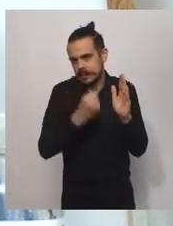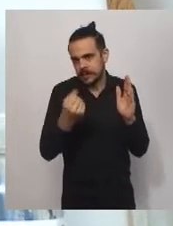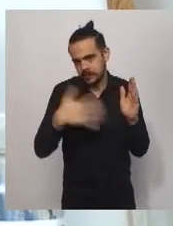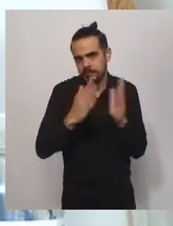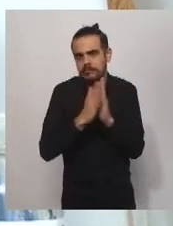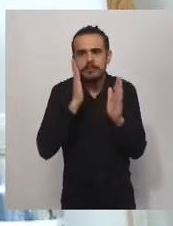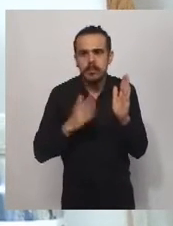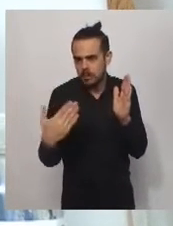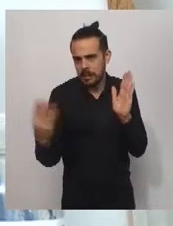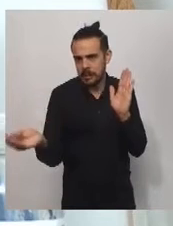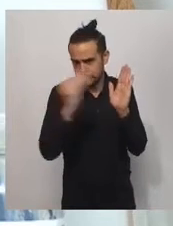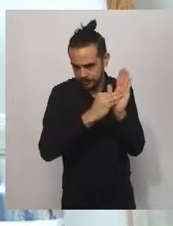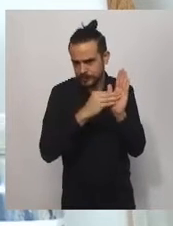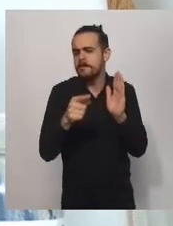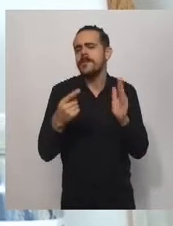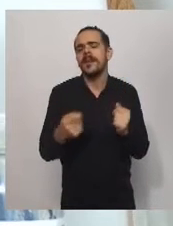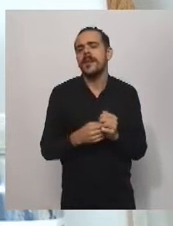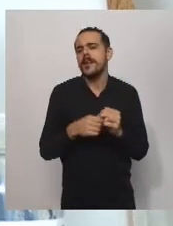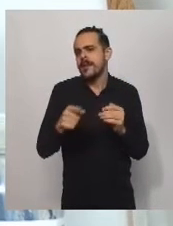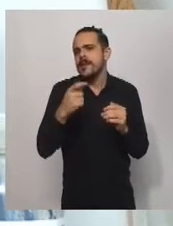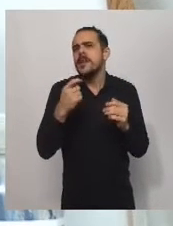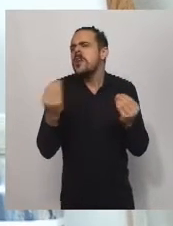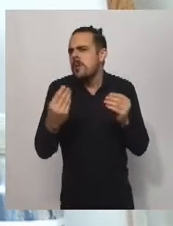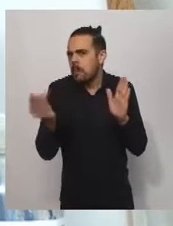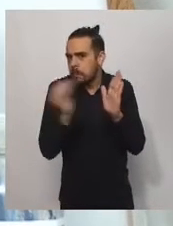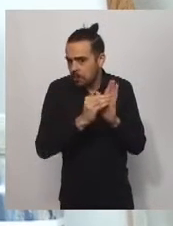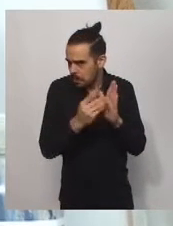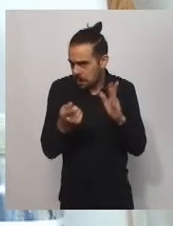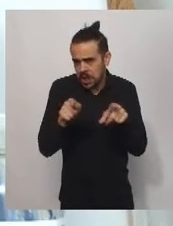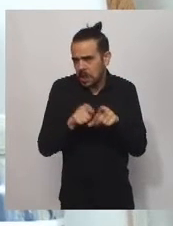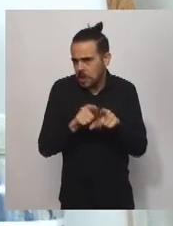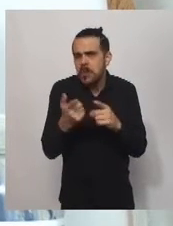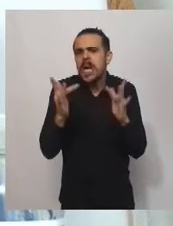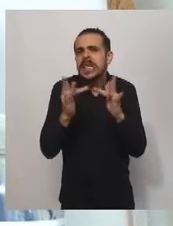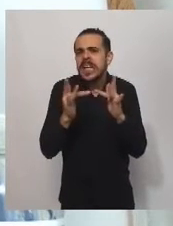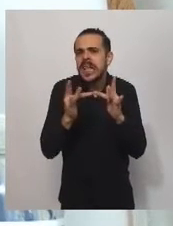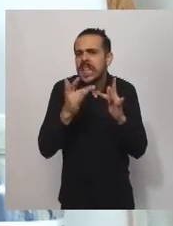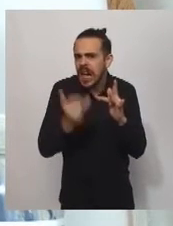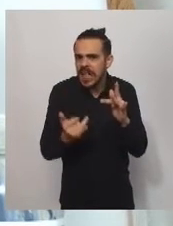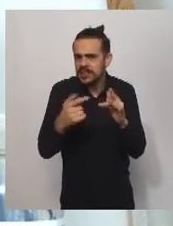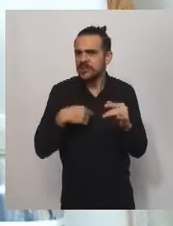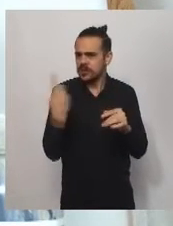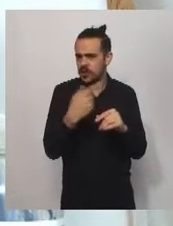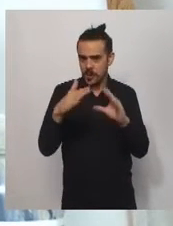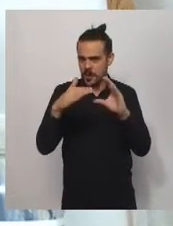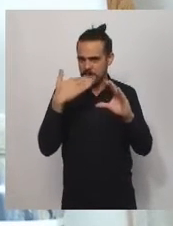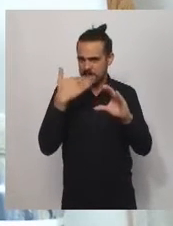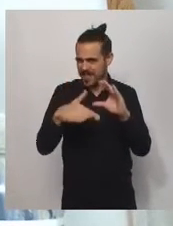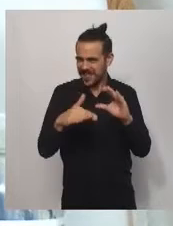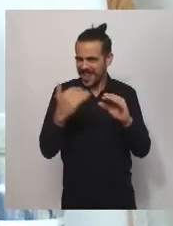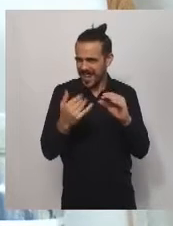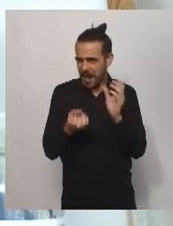vía internet, a través de una cuenta que hemos creado especialmente,